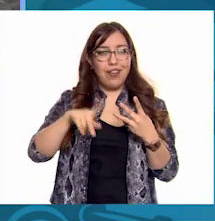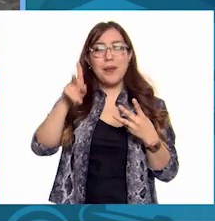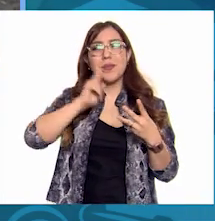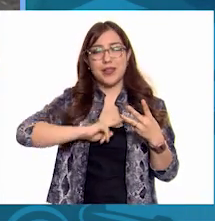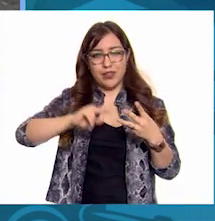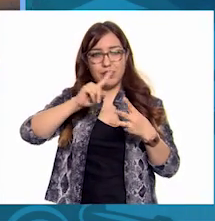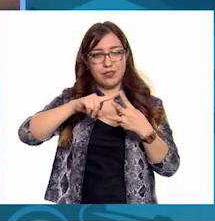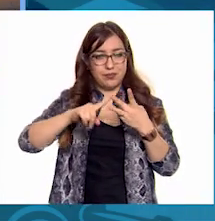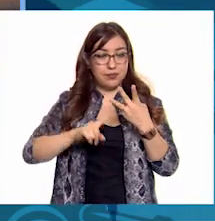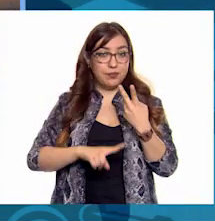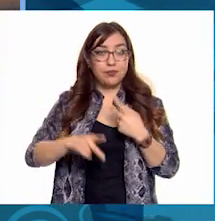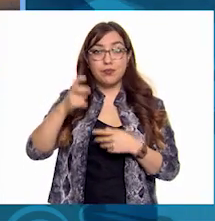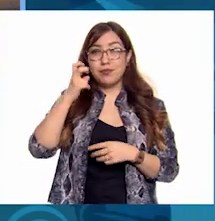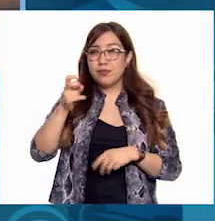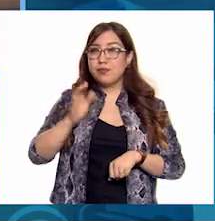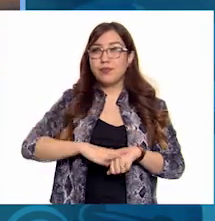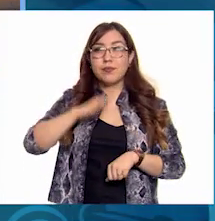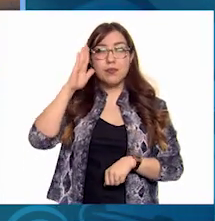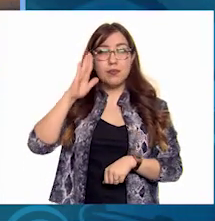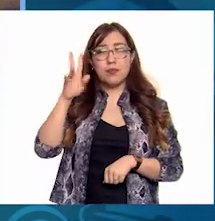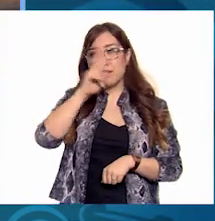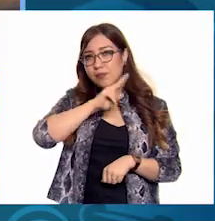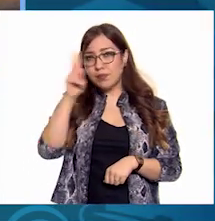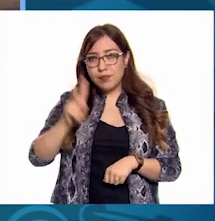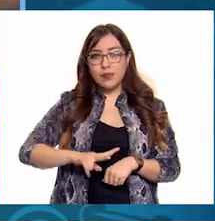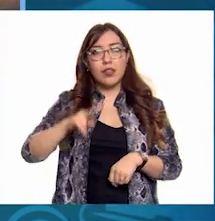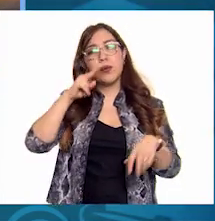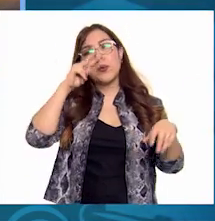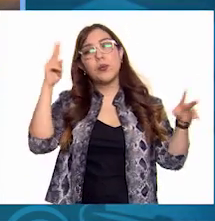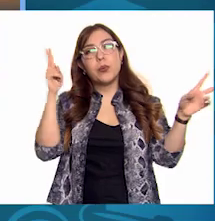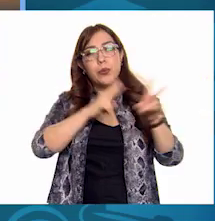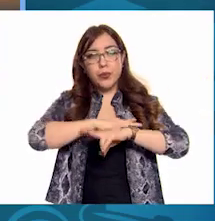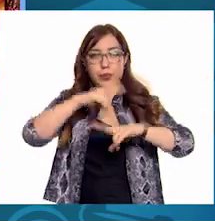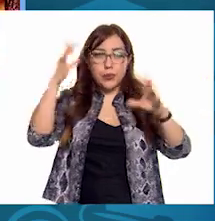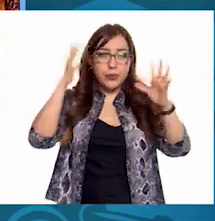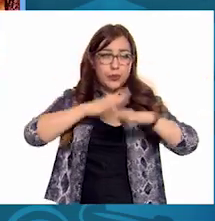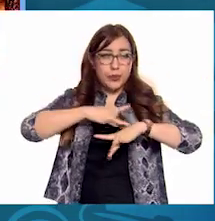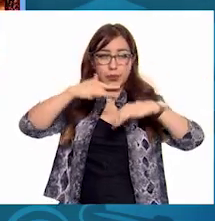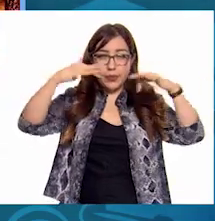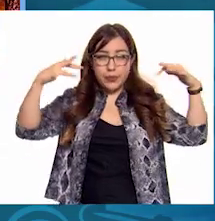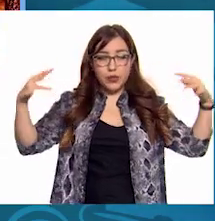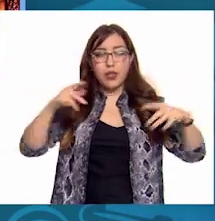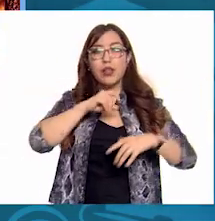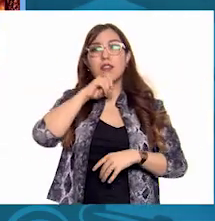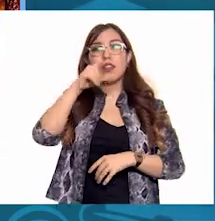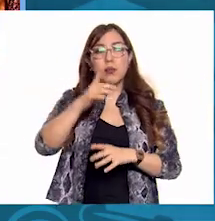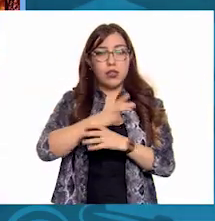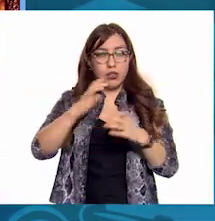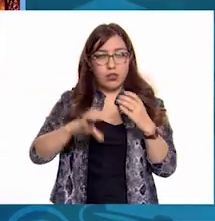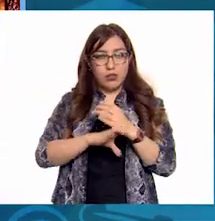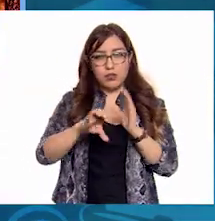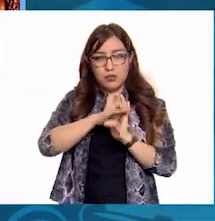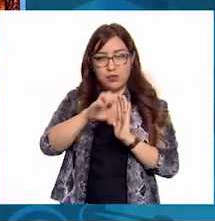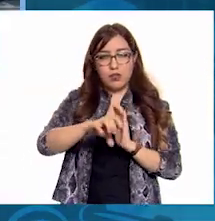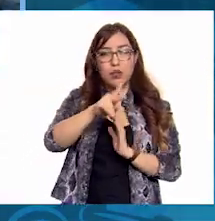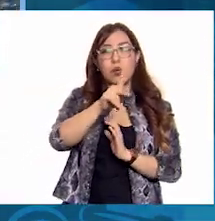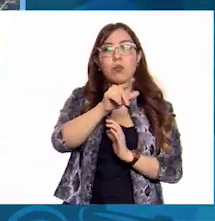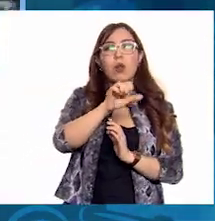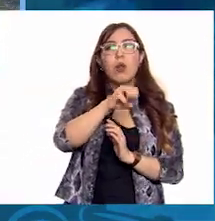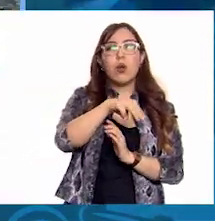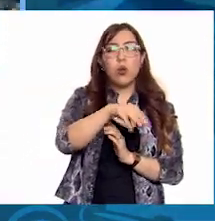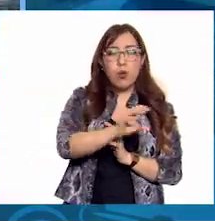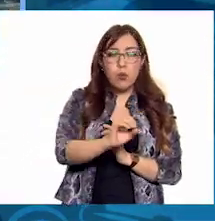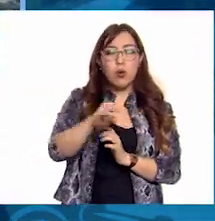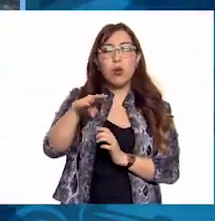zona se encuentra principalmente en el aire Sin descartar la descarga de desechos de elementos pesados Como plomo y mercurio a los ríos